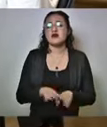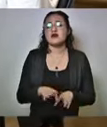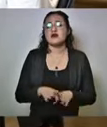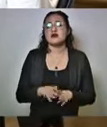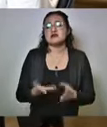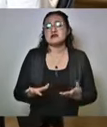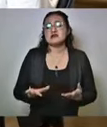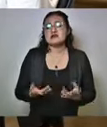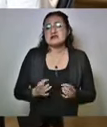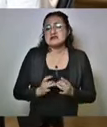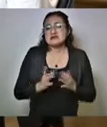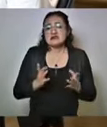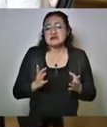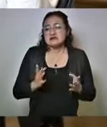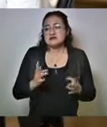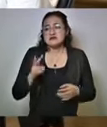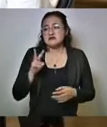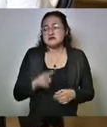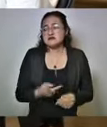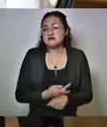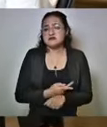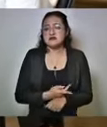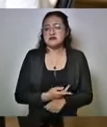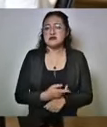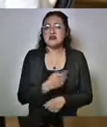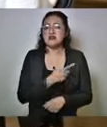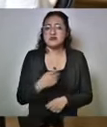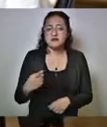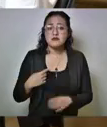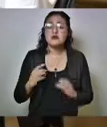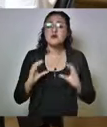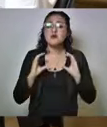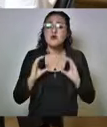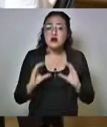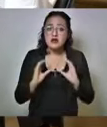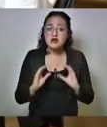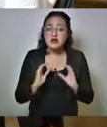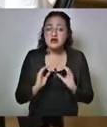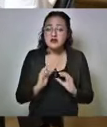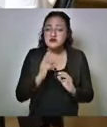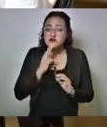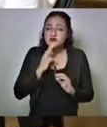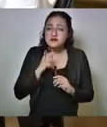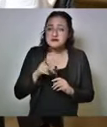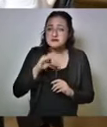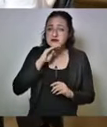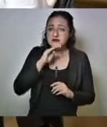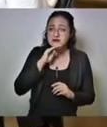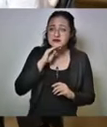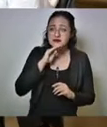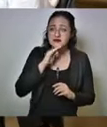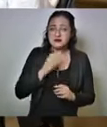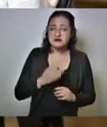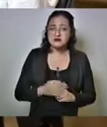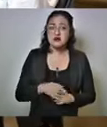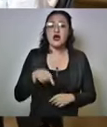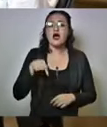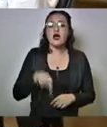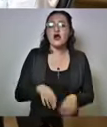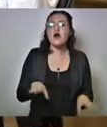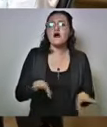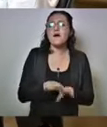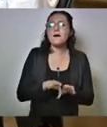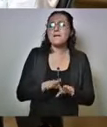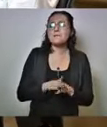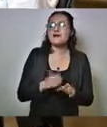y que hay que cuidar a nuestras madres. Hoy, la manera de festejar a nuestras madres